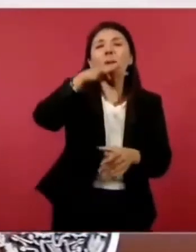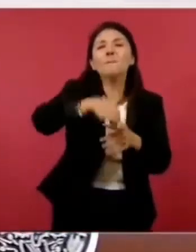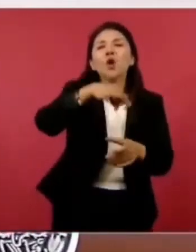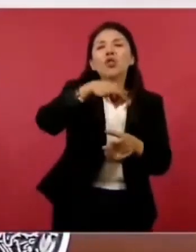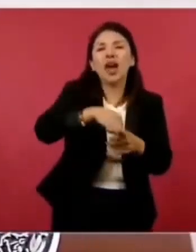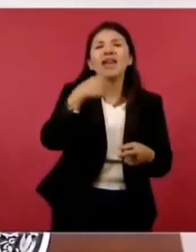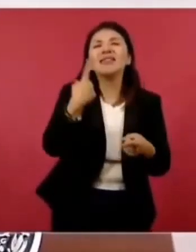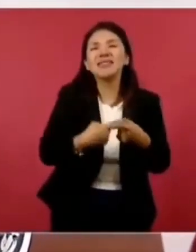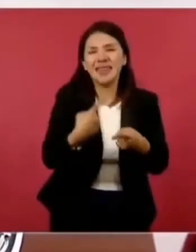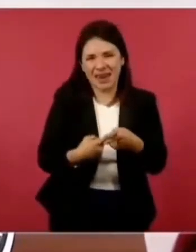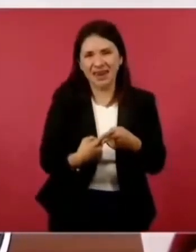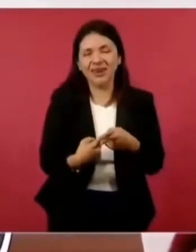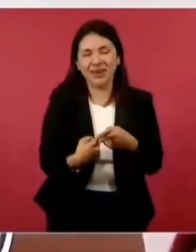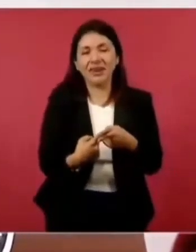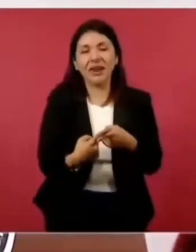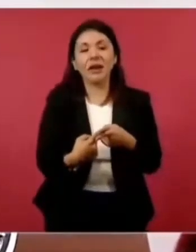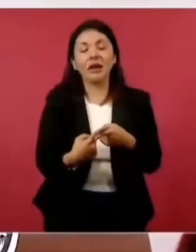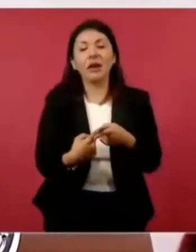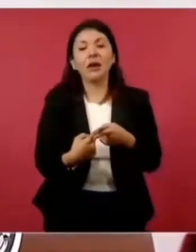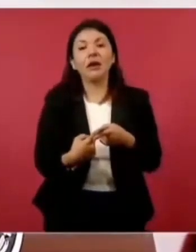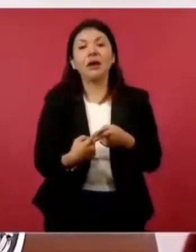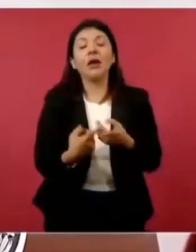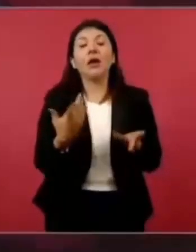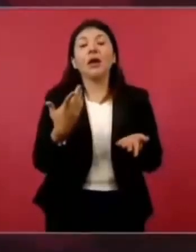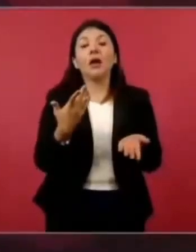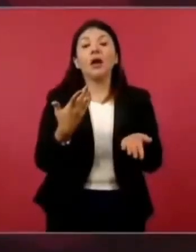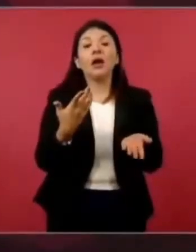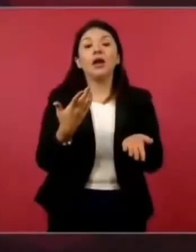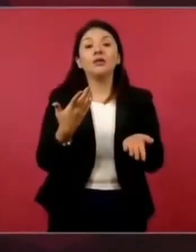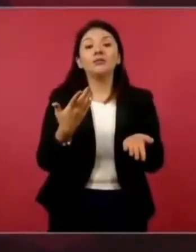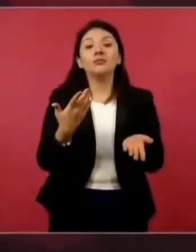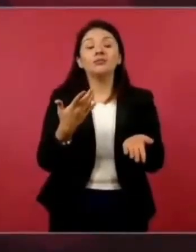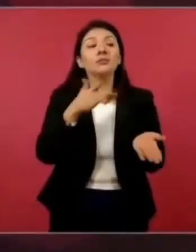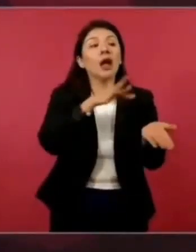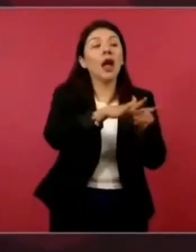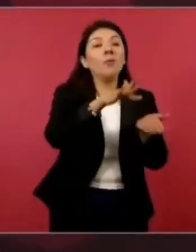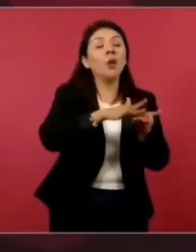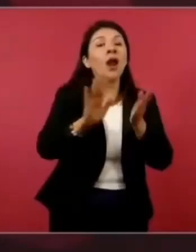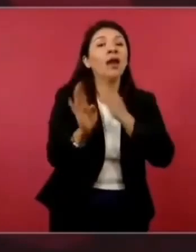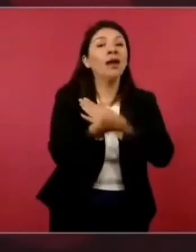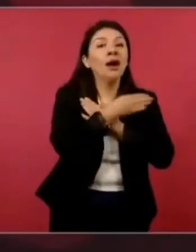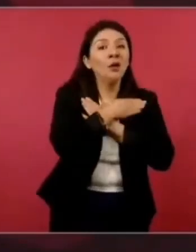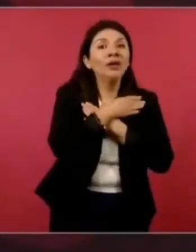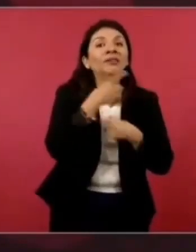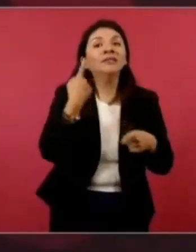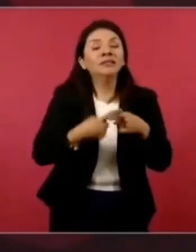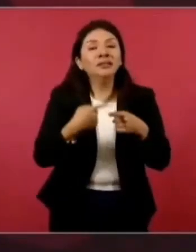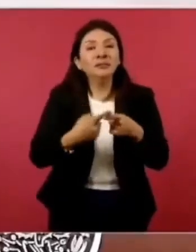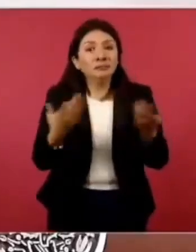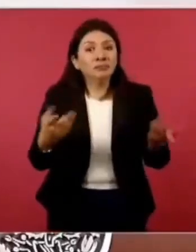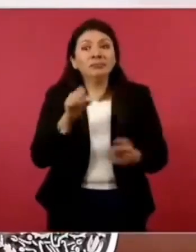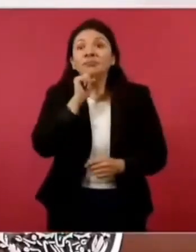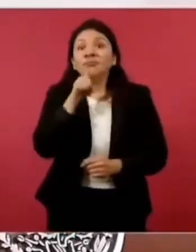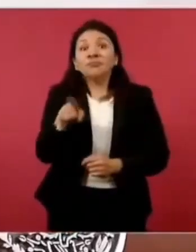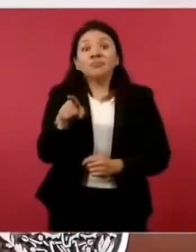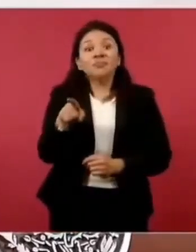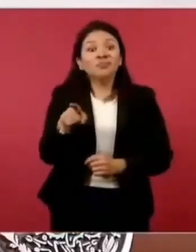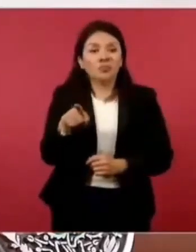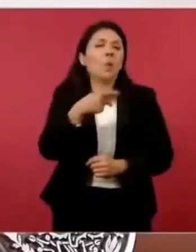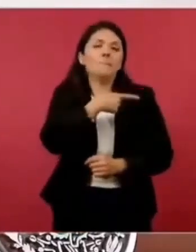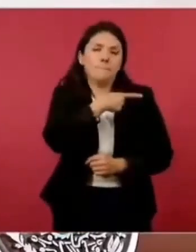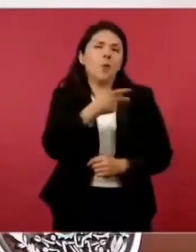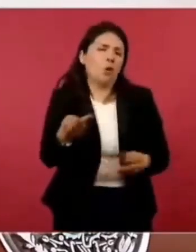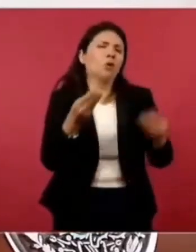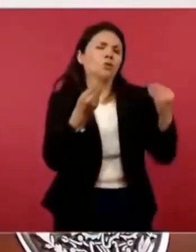votaron por Claudia, pues resulta que votaron los pobres, desde luego,